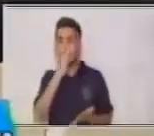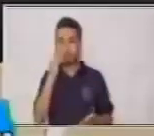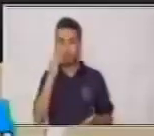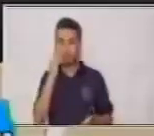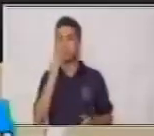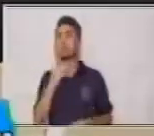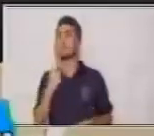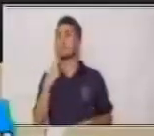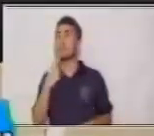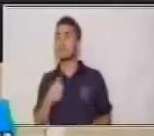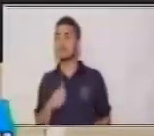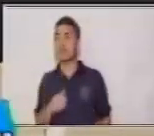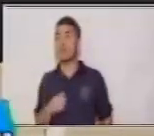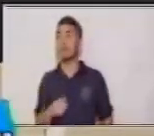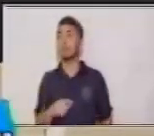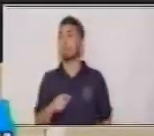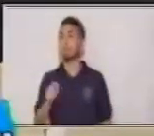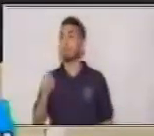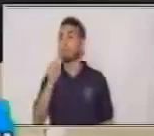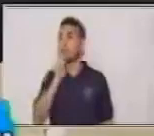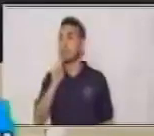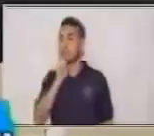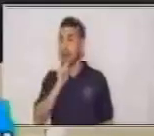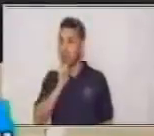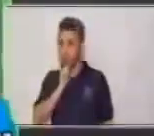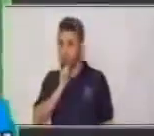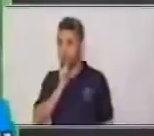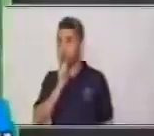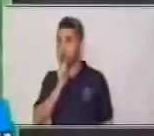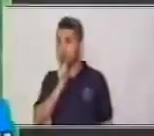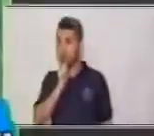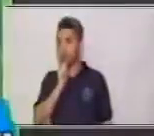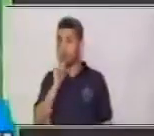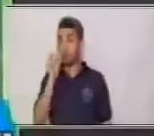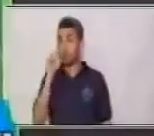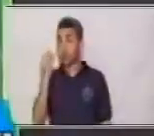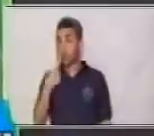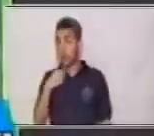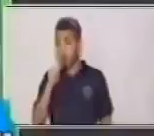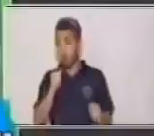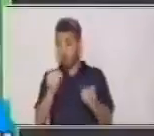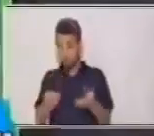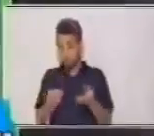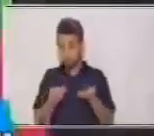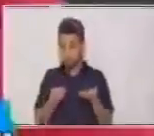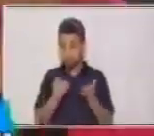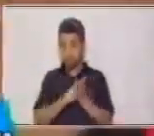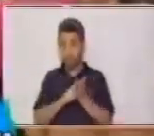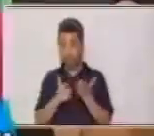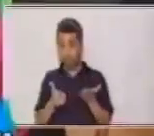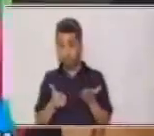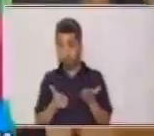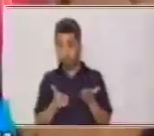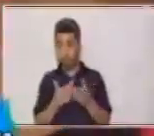forma privada. ¿Por qué razón? Bueno, yo puedo tomar un libro, cualquiera.